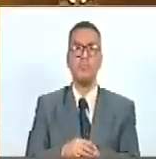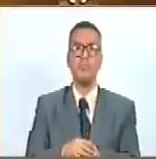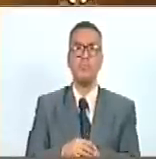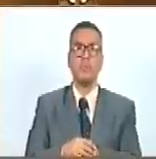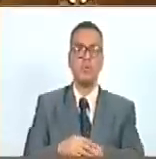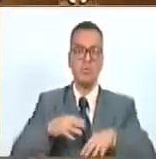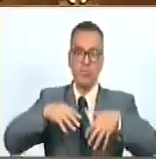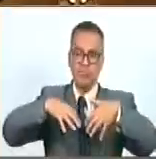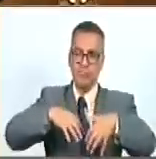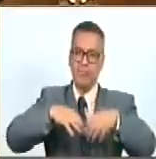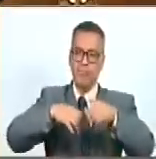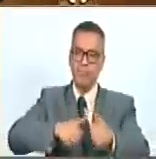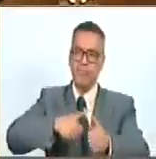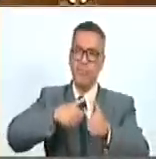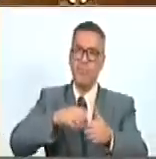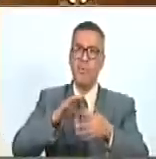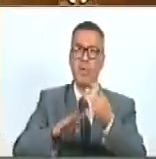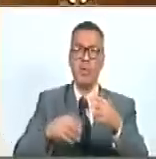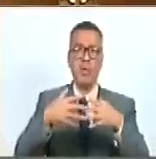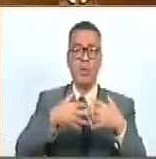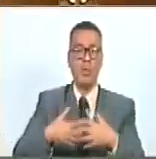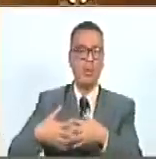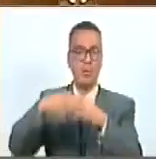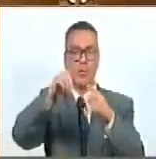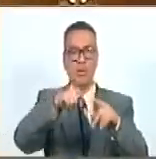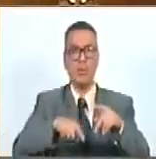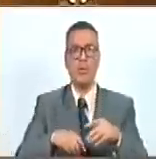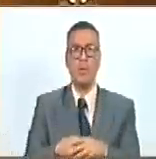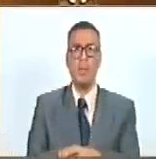asediada por el imperio del norte